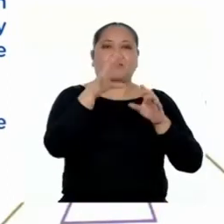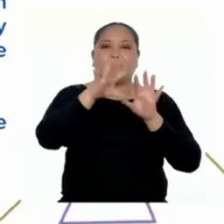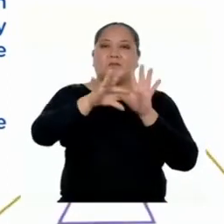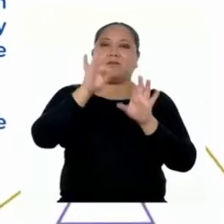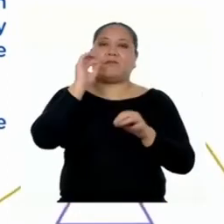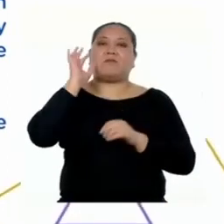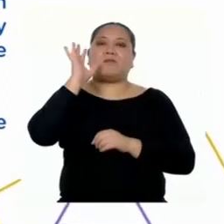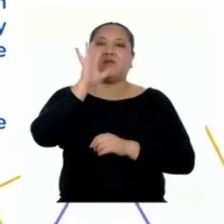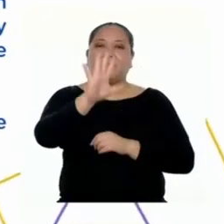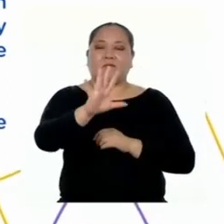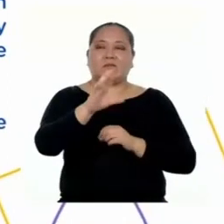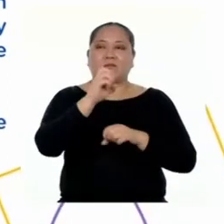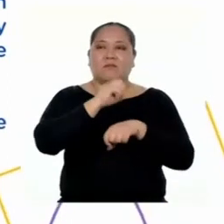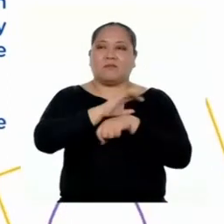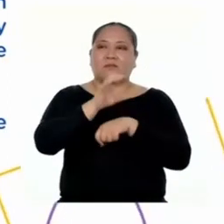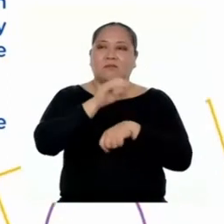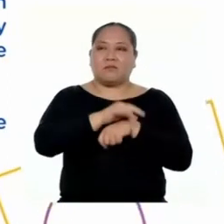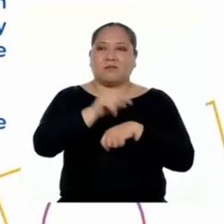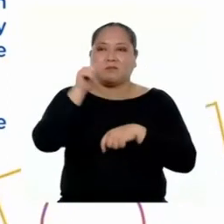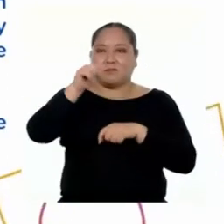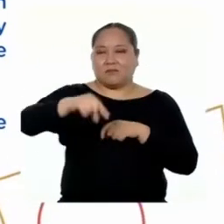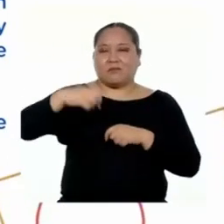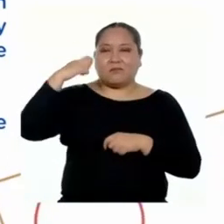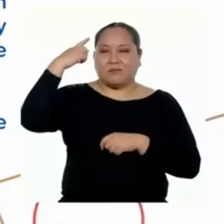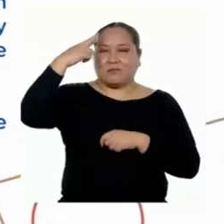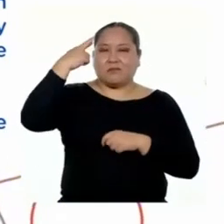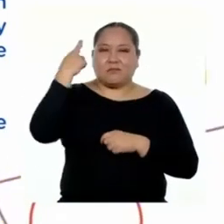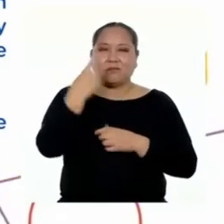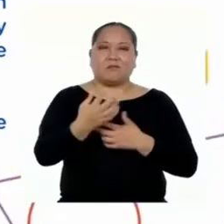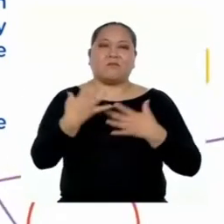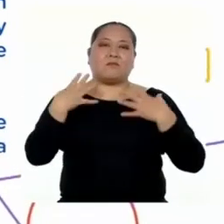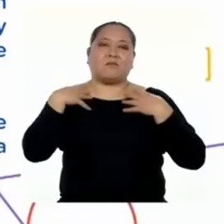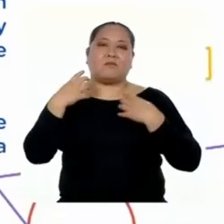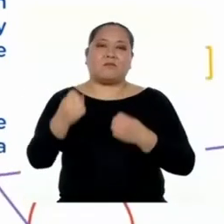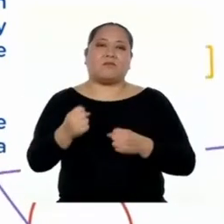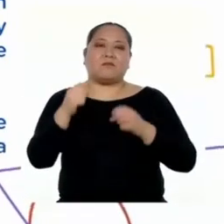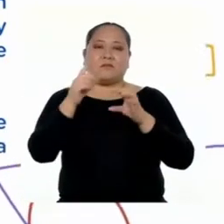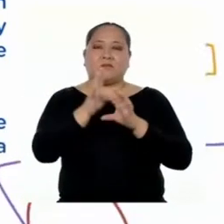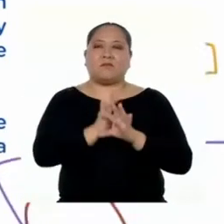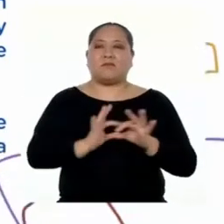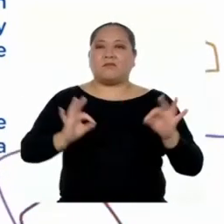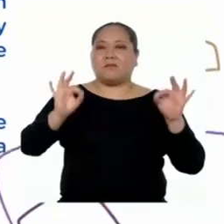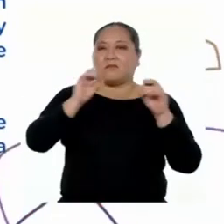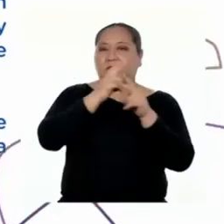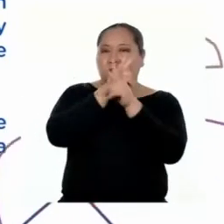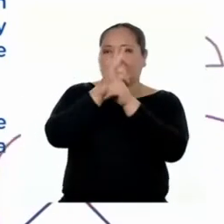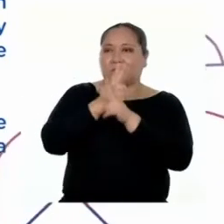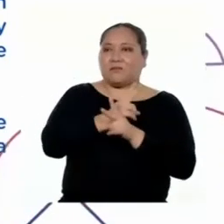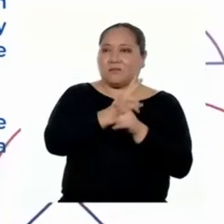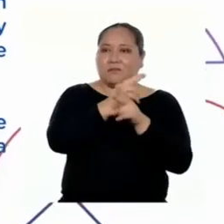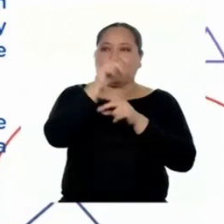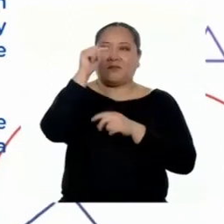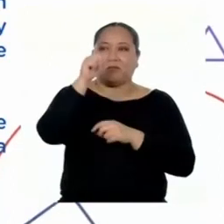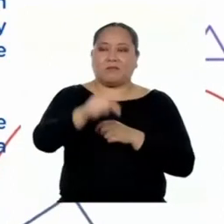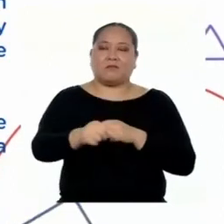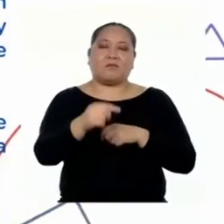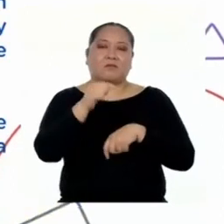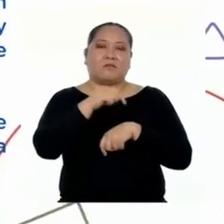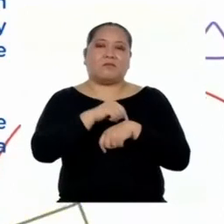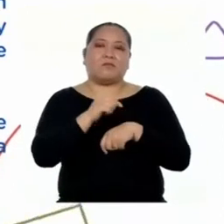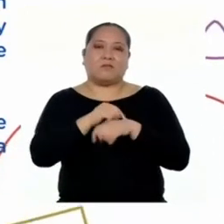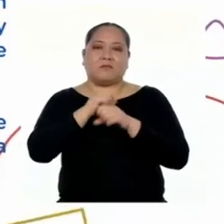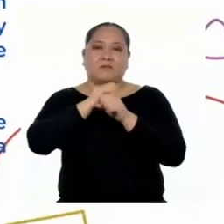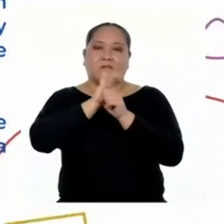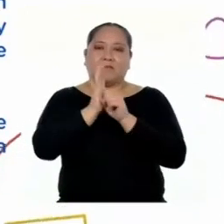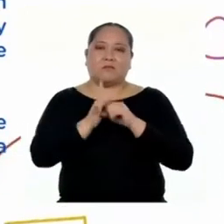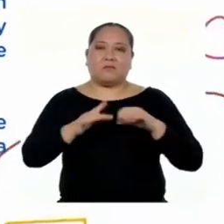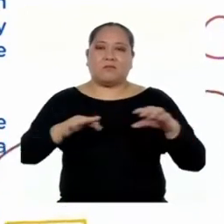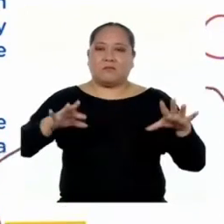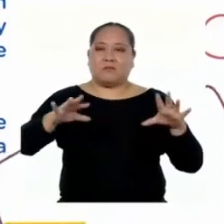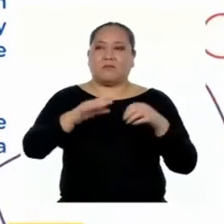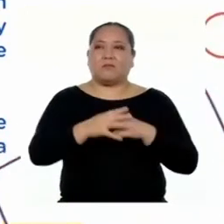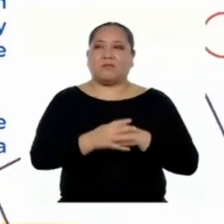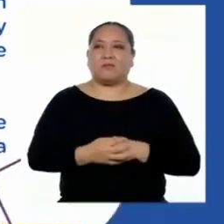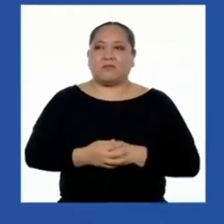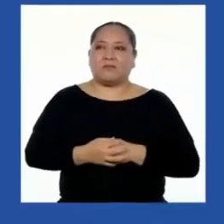recomendaciones que parten de la reflexión sobre la situación de la salud y la importancia de su cuidado en este contexto de pandemia.